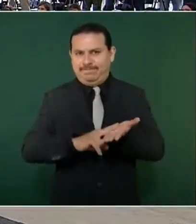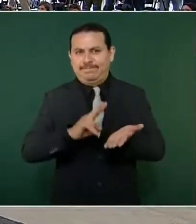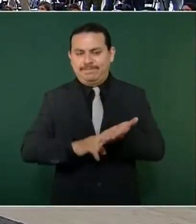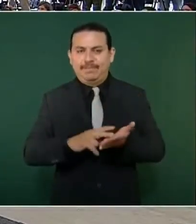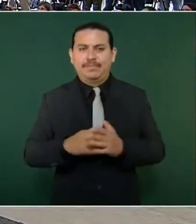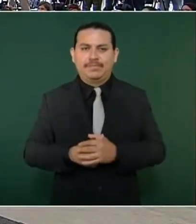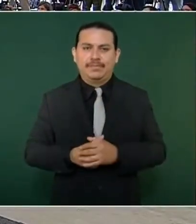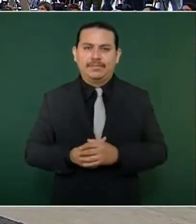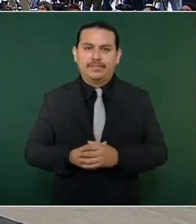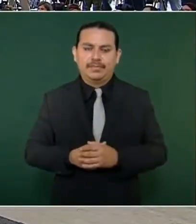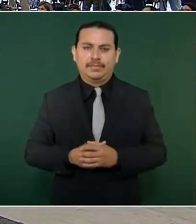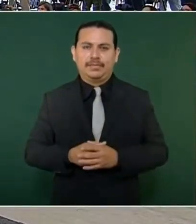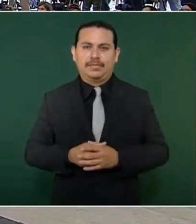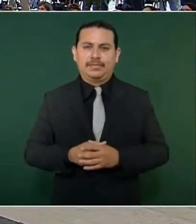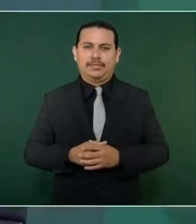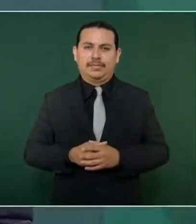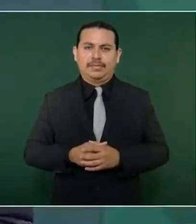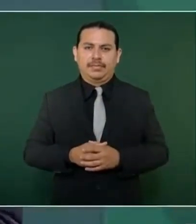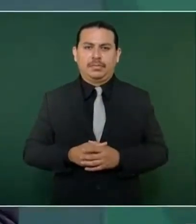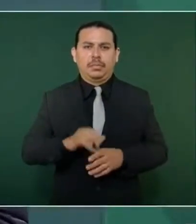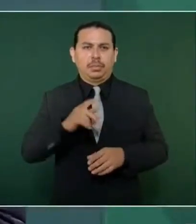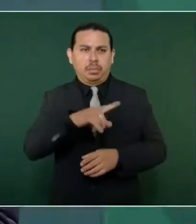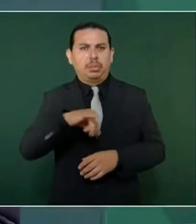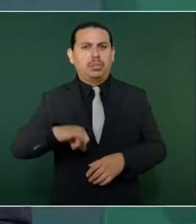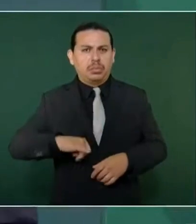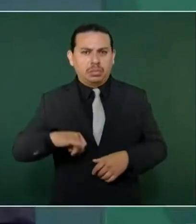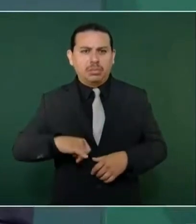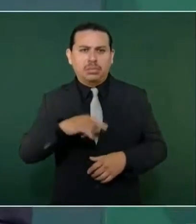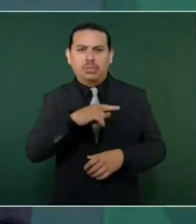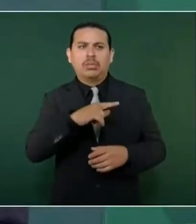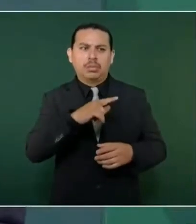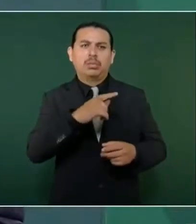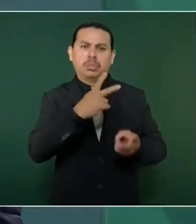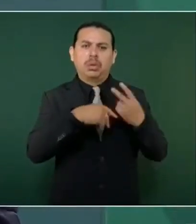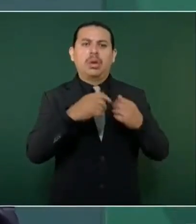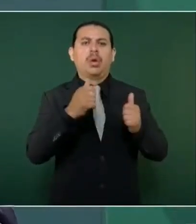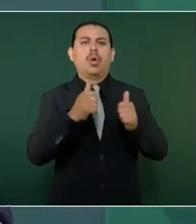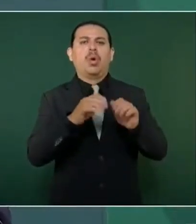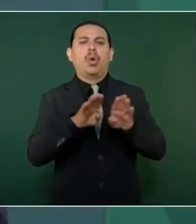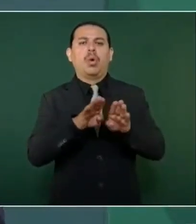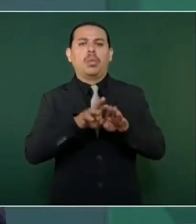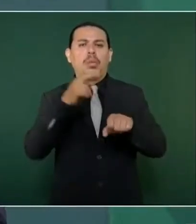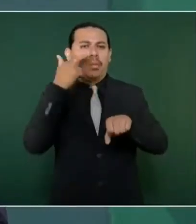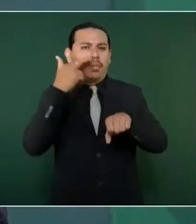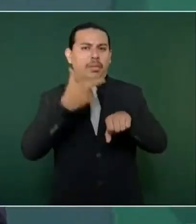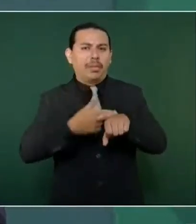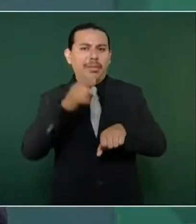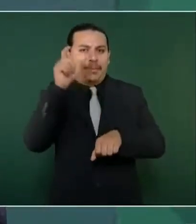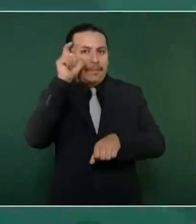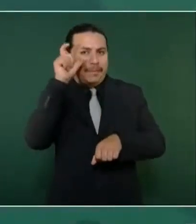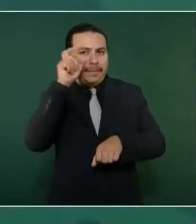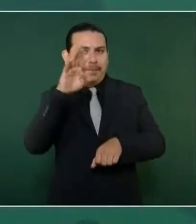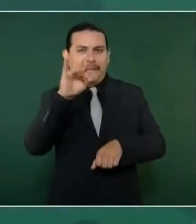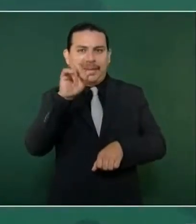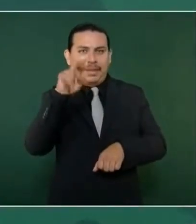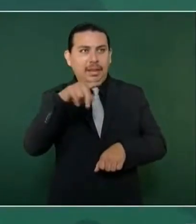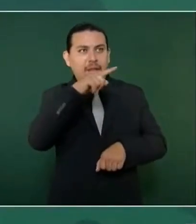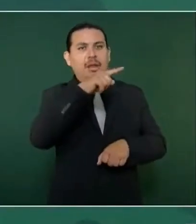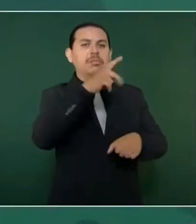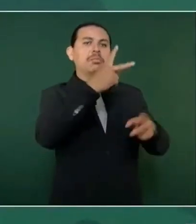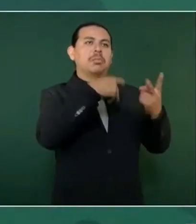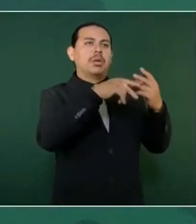tenía el interés y viene en representación del presidente Biden que se ha portado